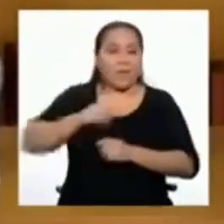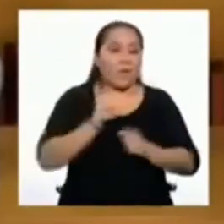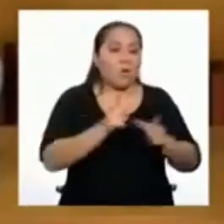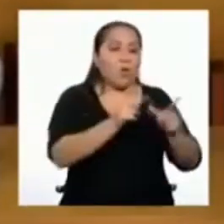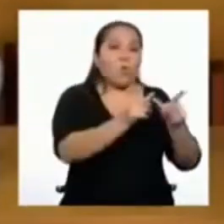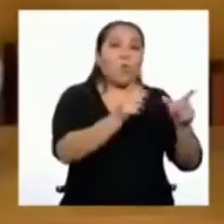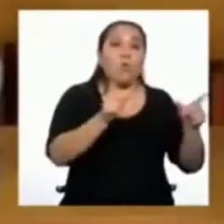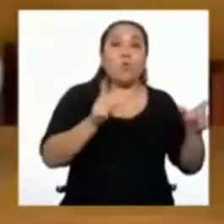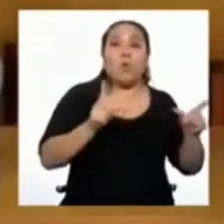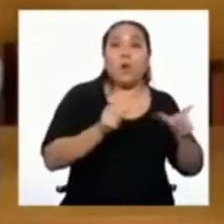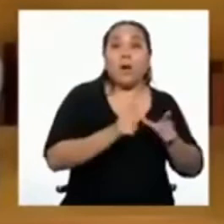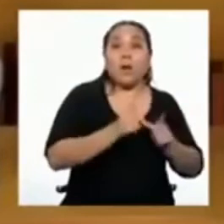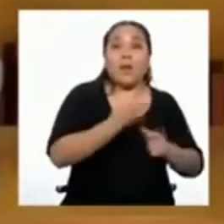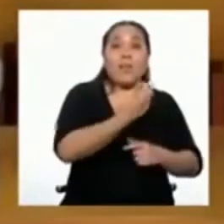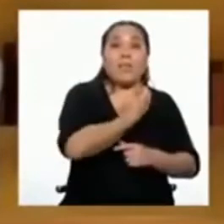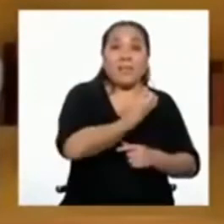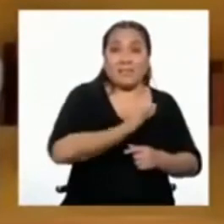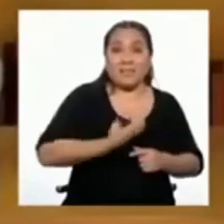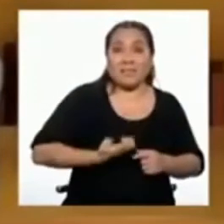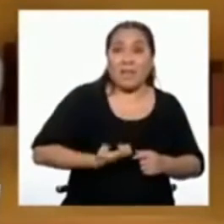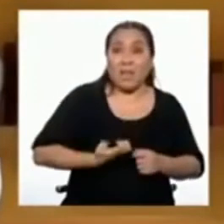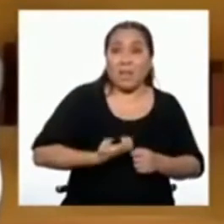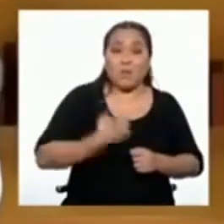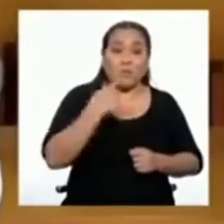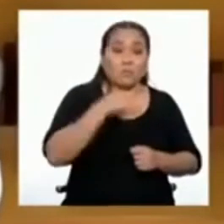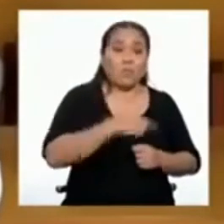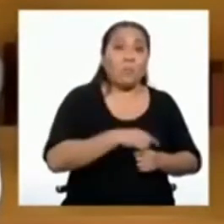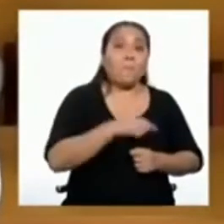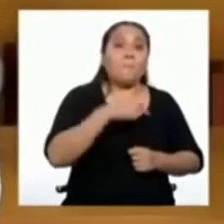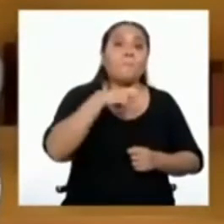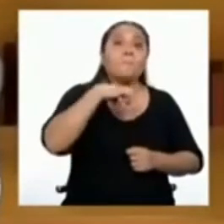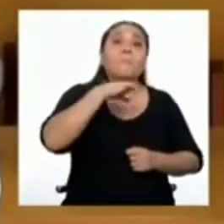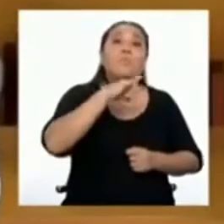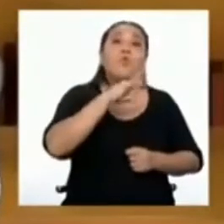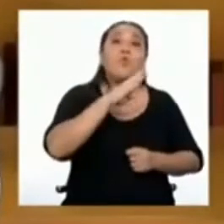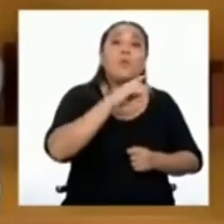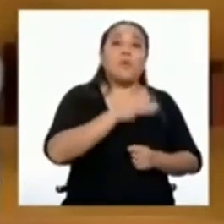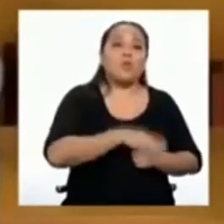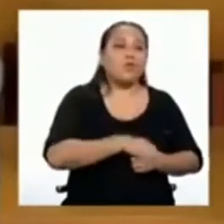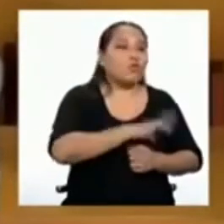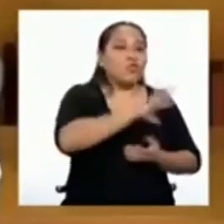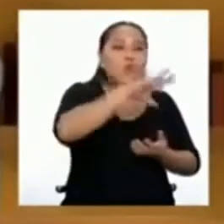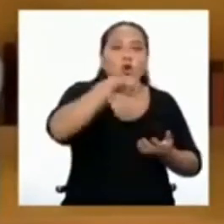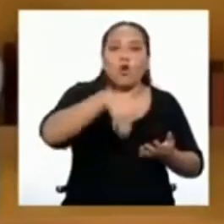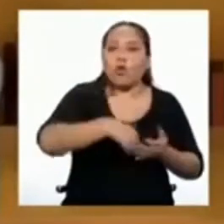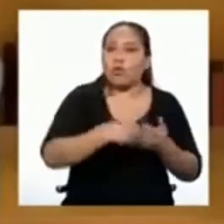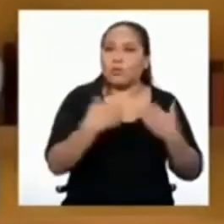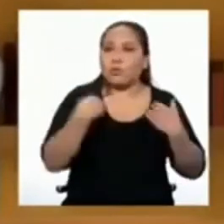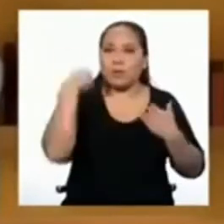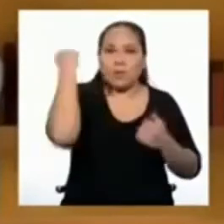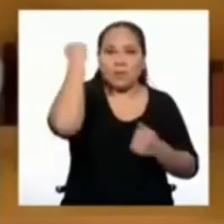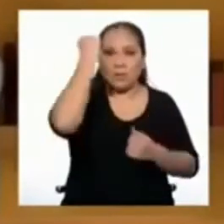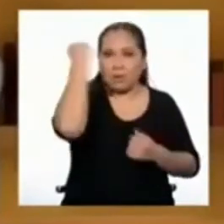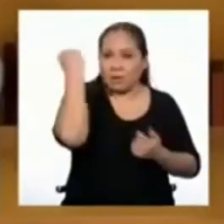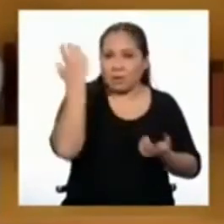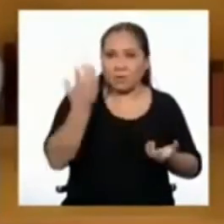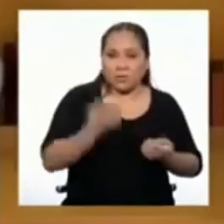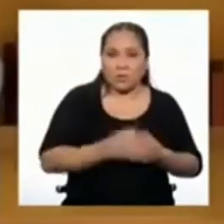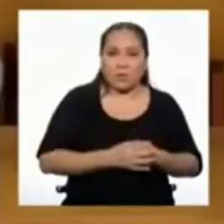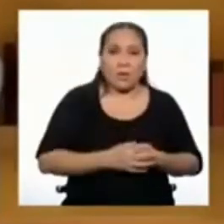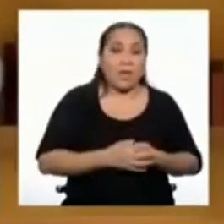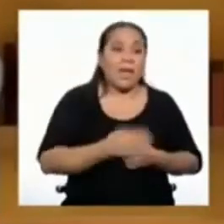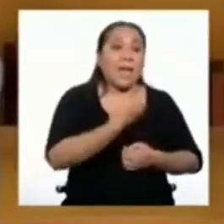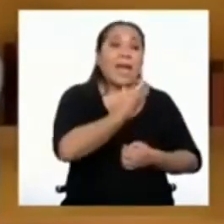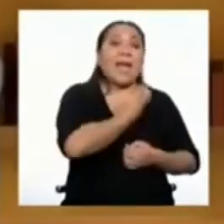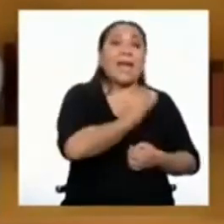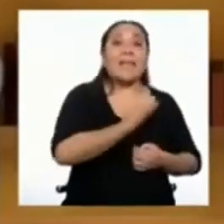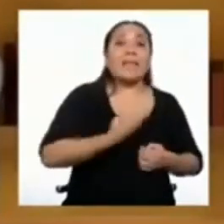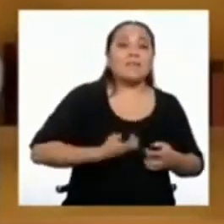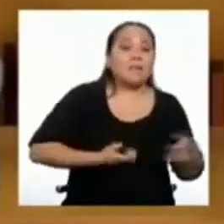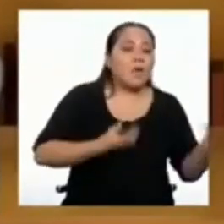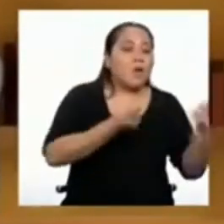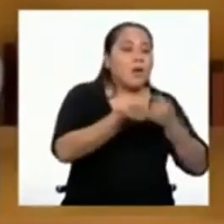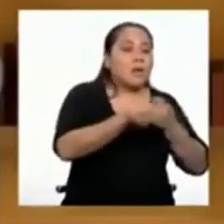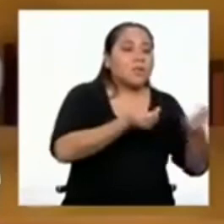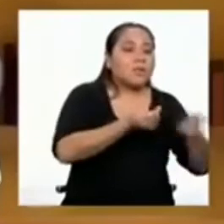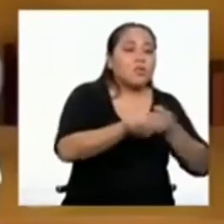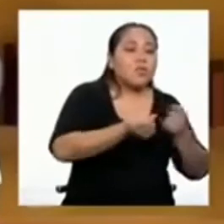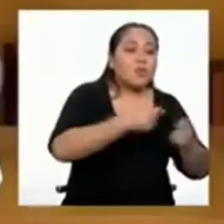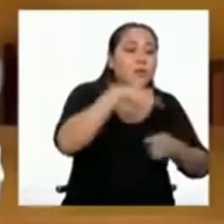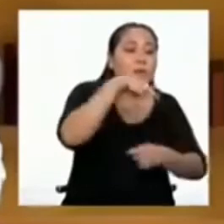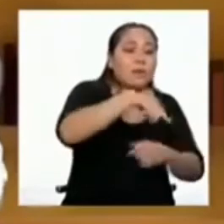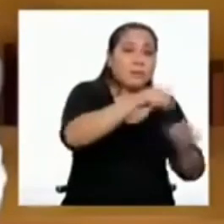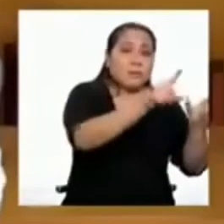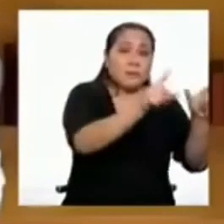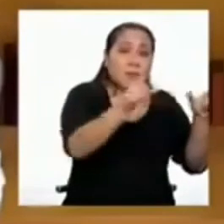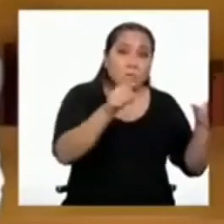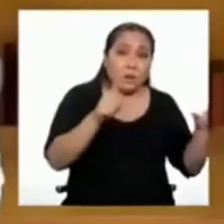público es aquel sobre el cual todas y todos tienen derecho. El estiado gestiona el bien público garantizando el